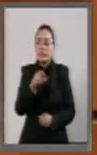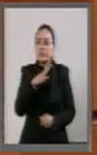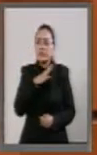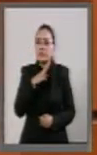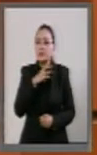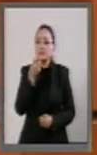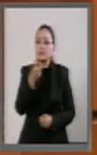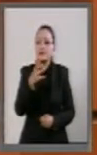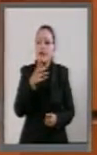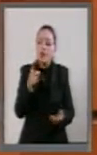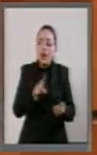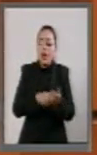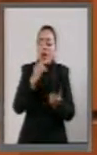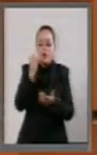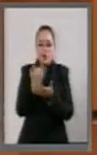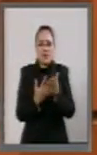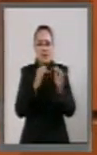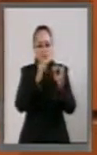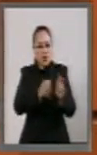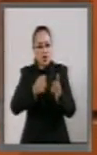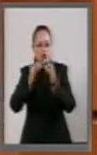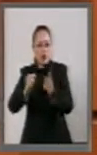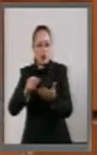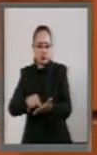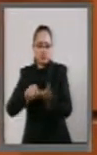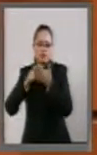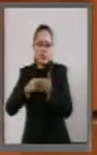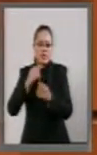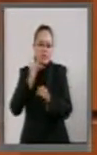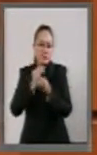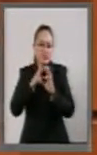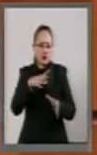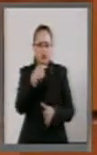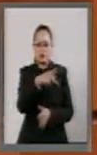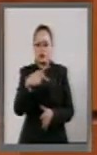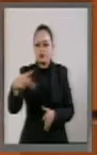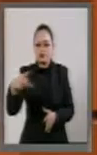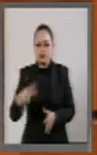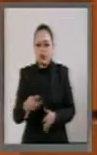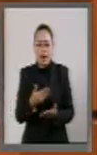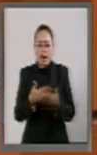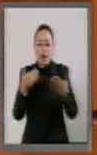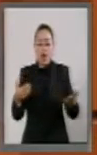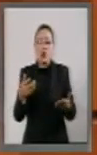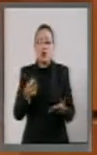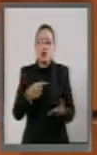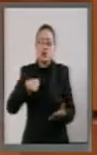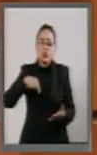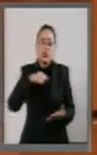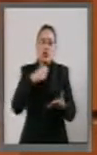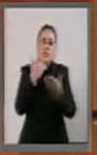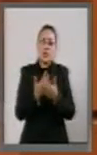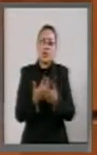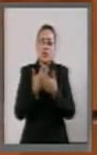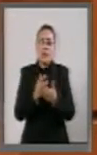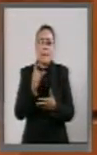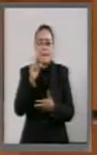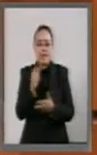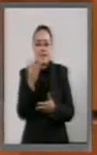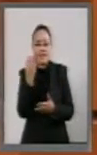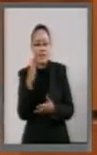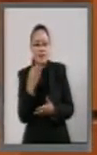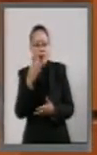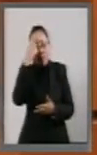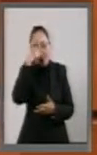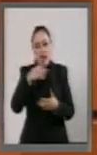informes individuales. Es decir, ahora no tendremos que esperar a que sea 20 de febrero